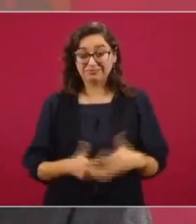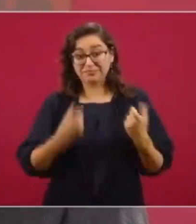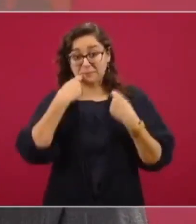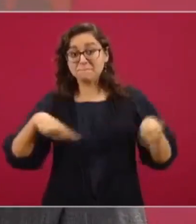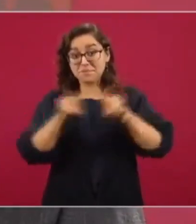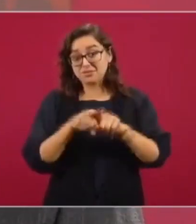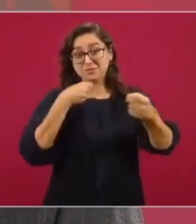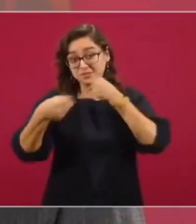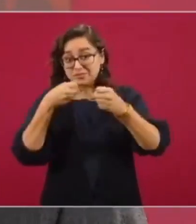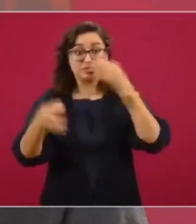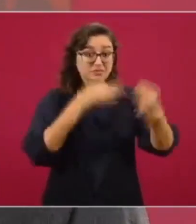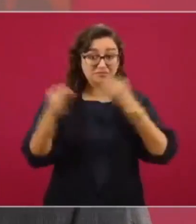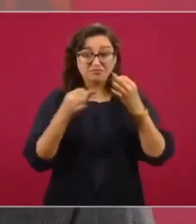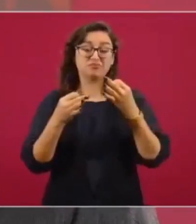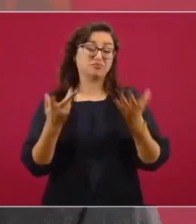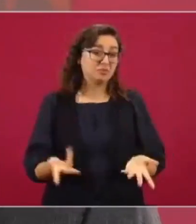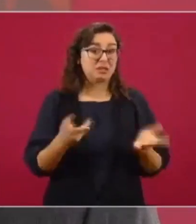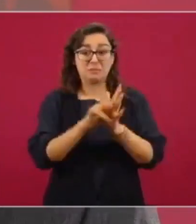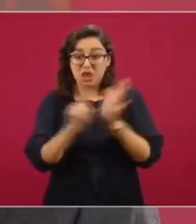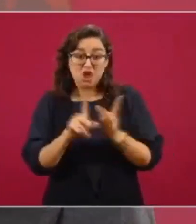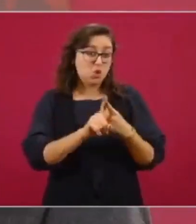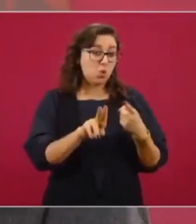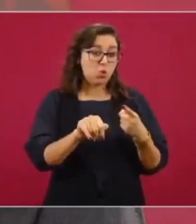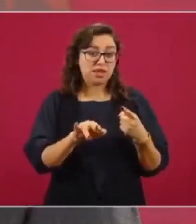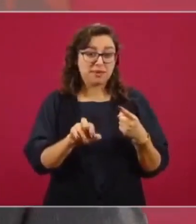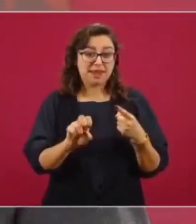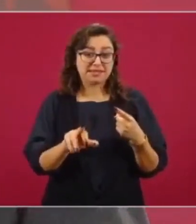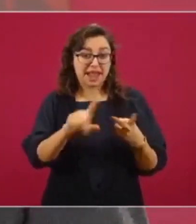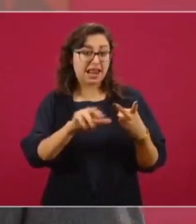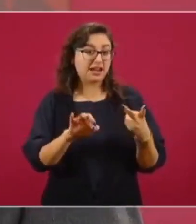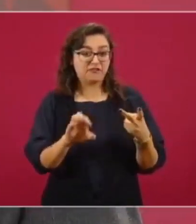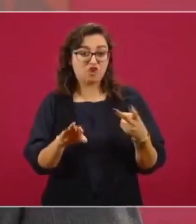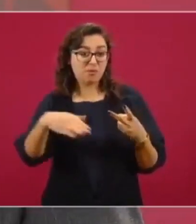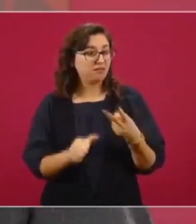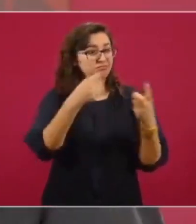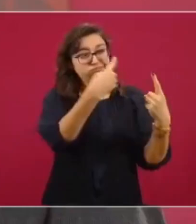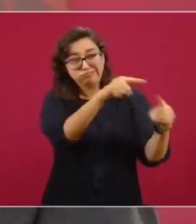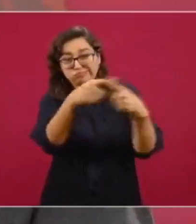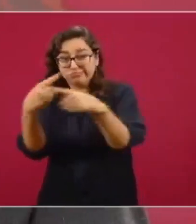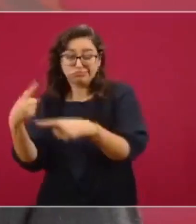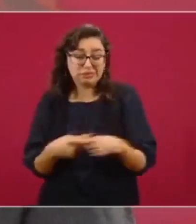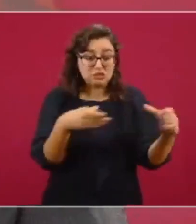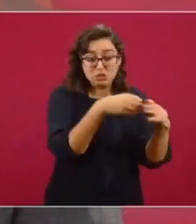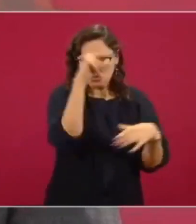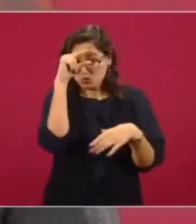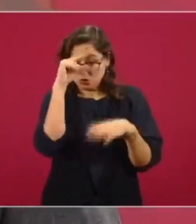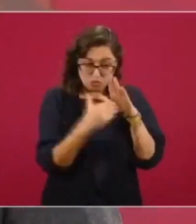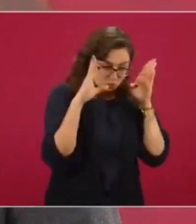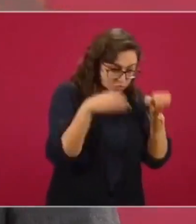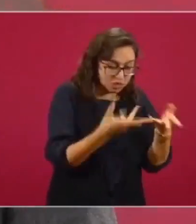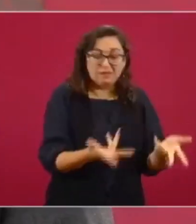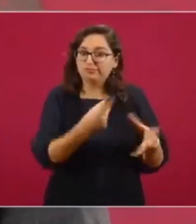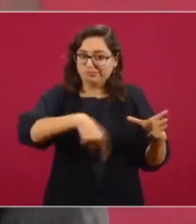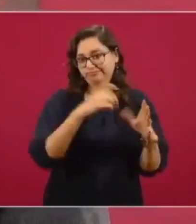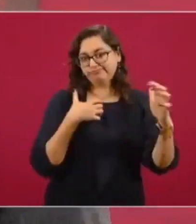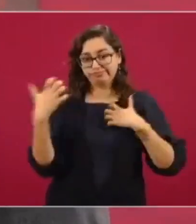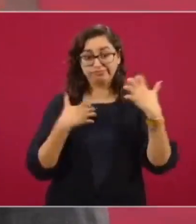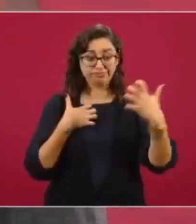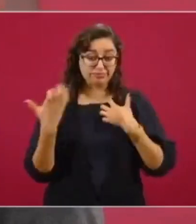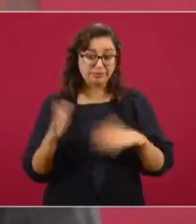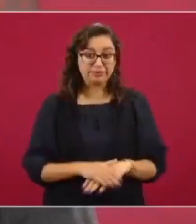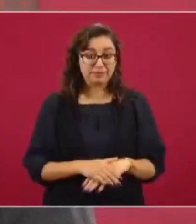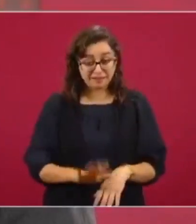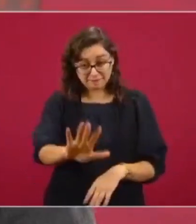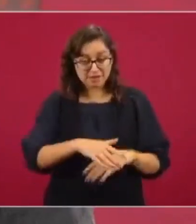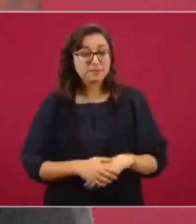conservadora, el Universal y el Reforma, hay otros. Y los intelectuales orgánicos. Fíjense, hasta